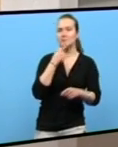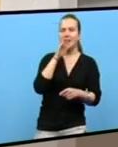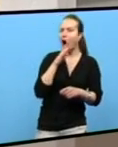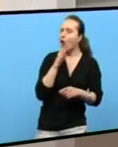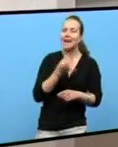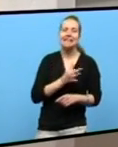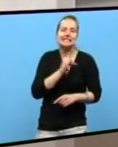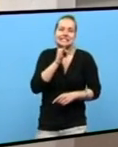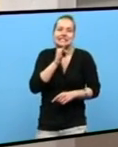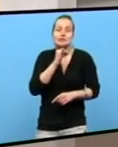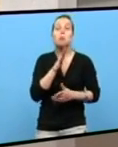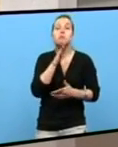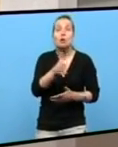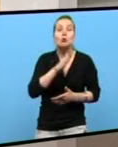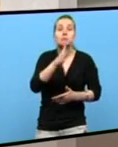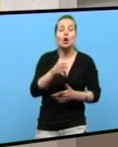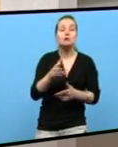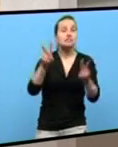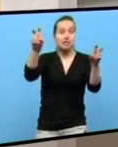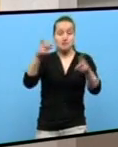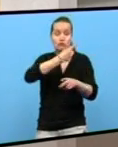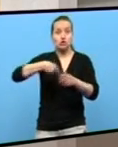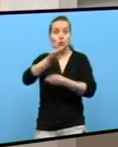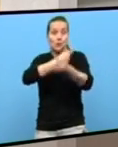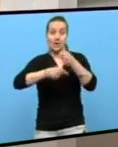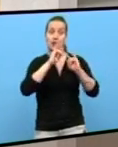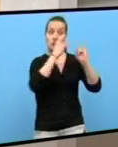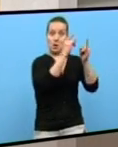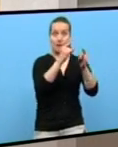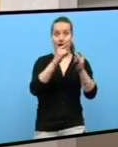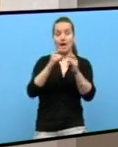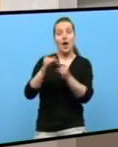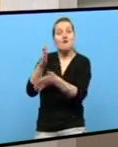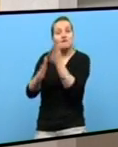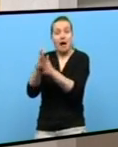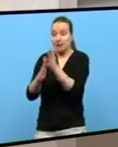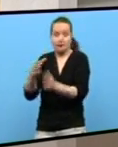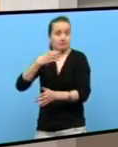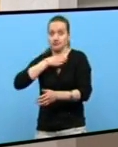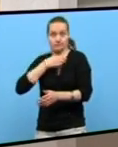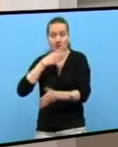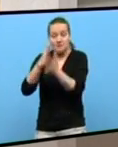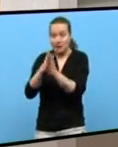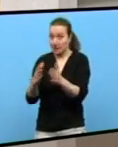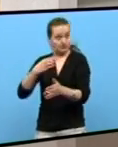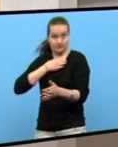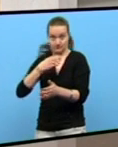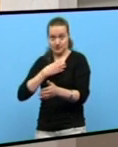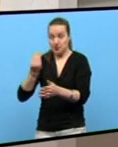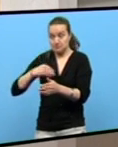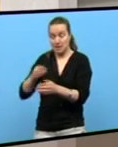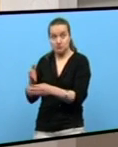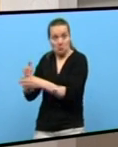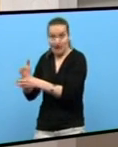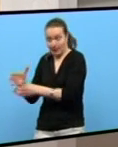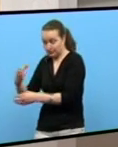críticos O porqué? O porqué é porque se nosotros non vendemos mobles, o fabricante non fabrica Se o fabricante non fabrica, os que fabrican